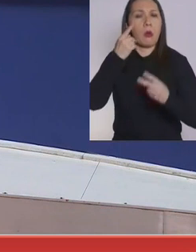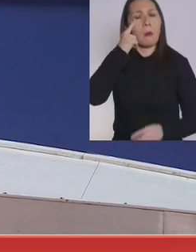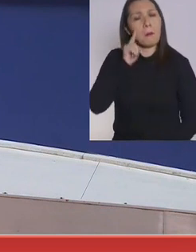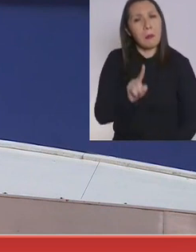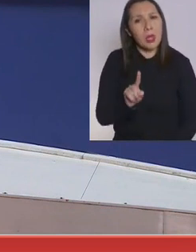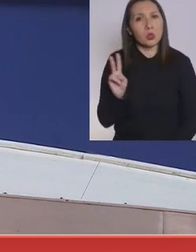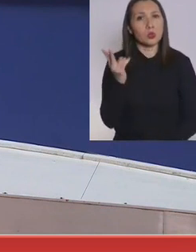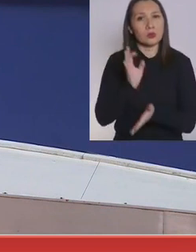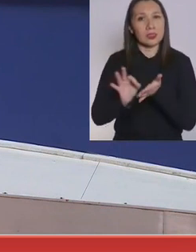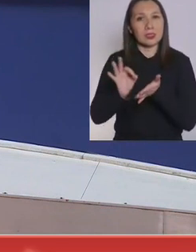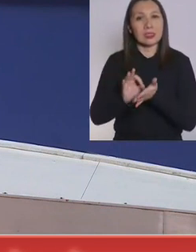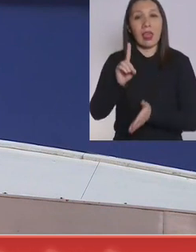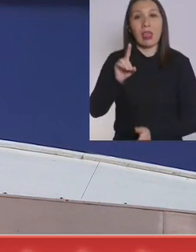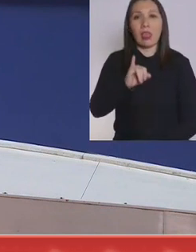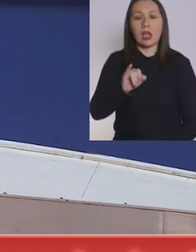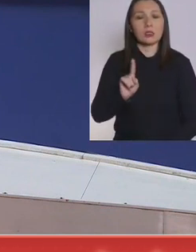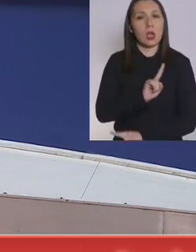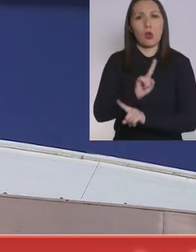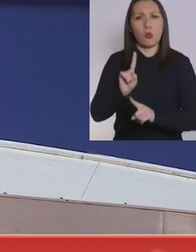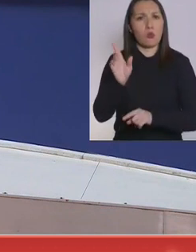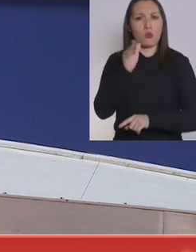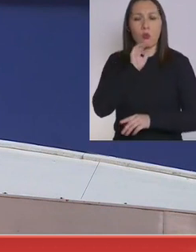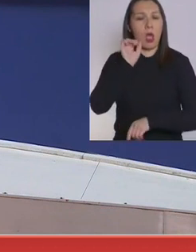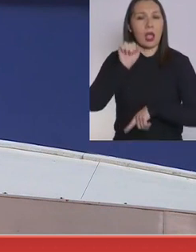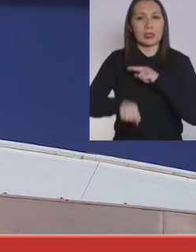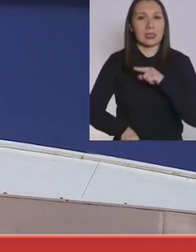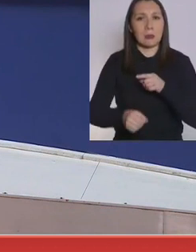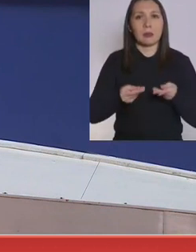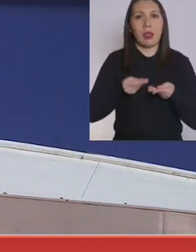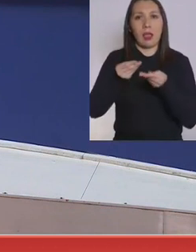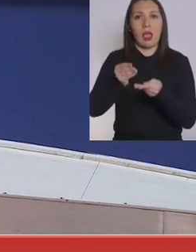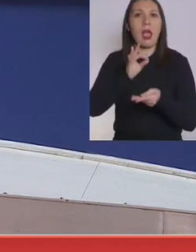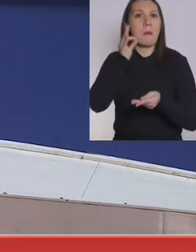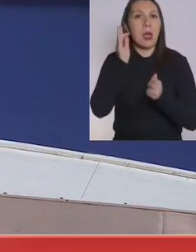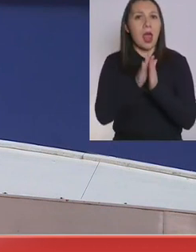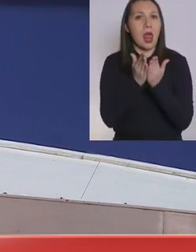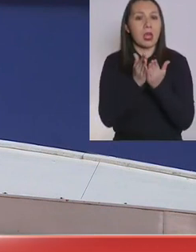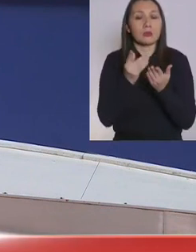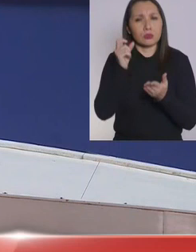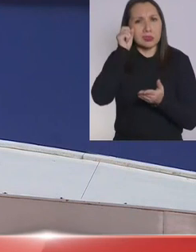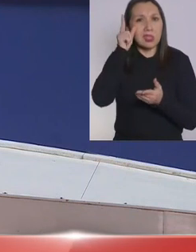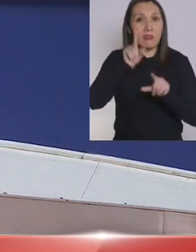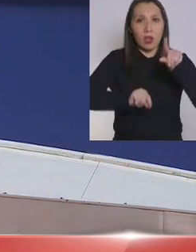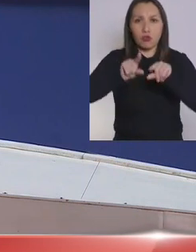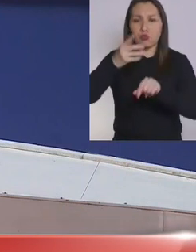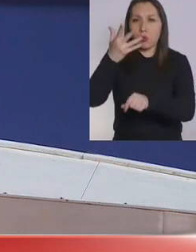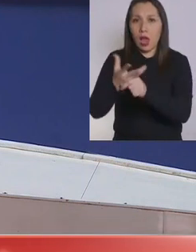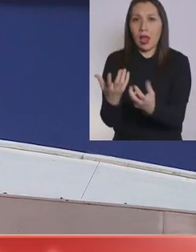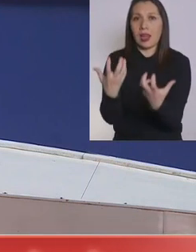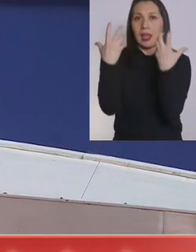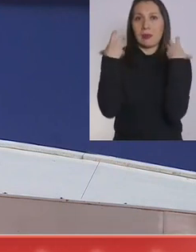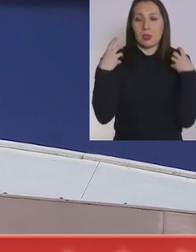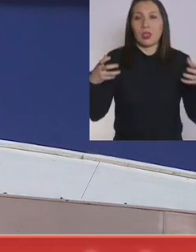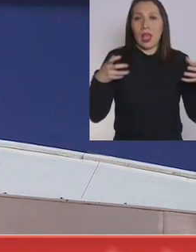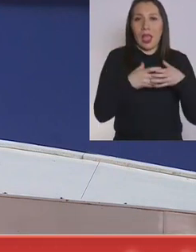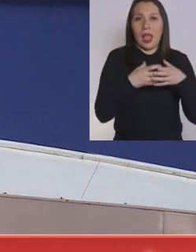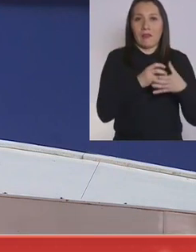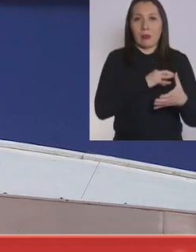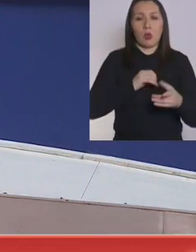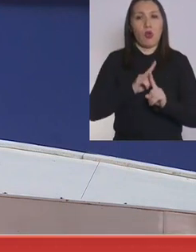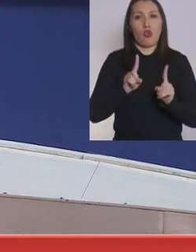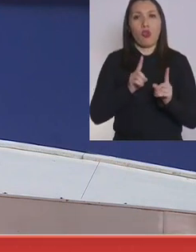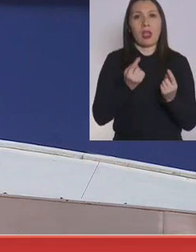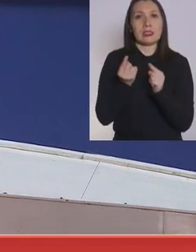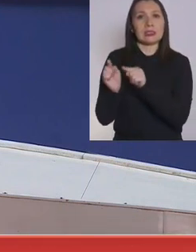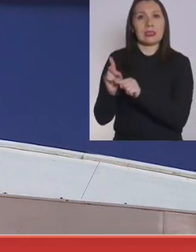embargo, la subsecretaria Paula Daza rechazó esta solicitud y sabiendo que la estadística primero estuvo en manos de este gabinete y no del